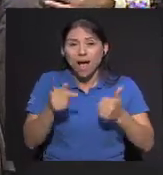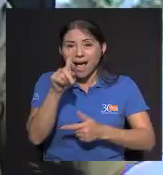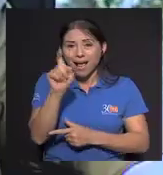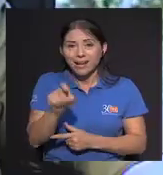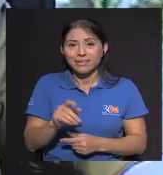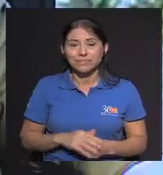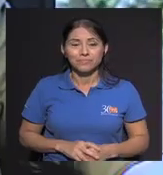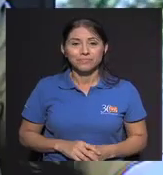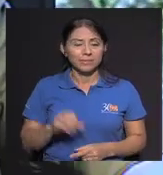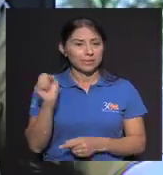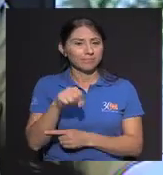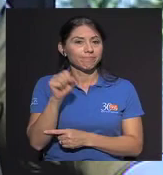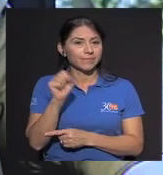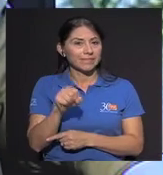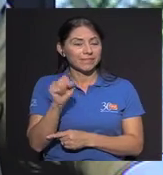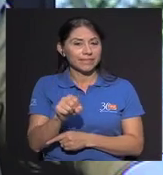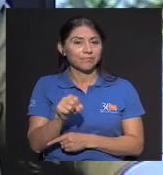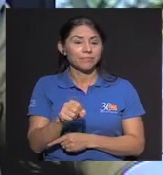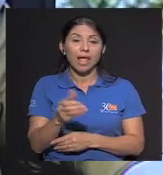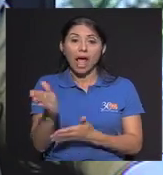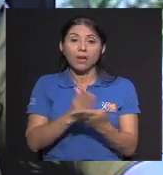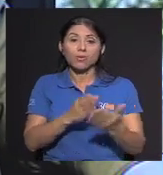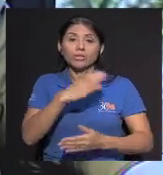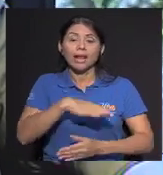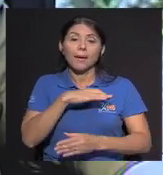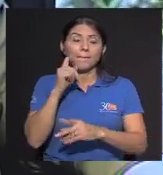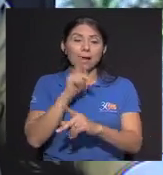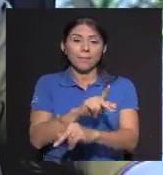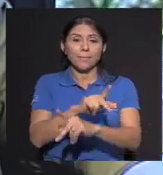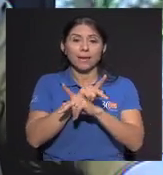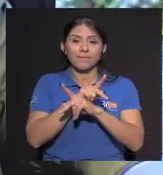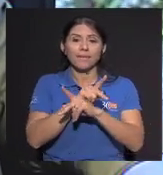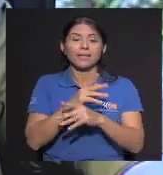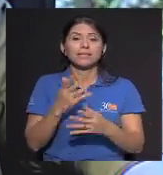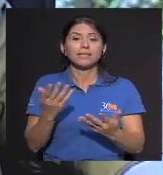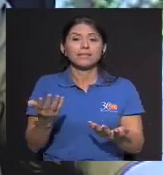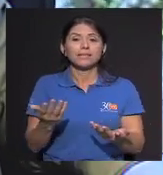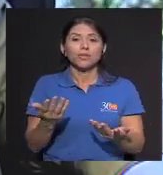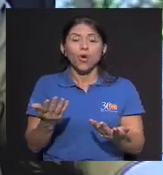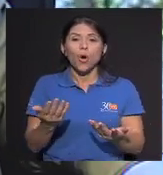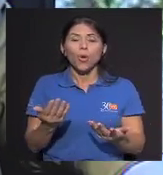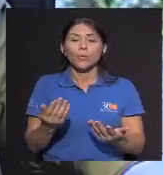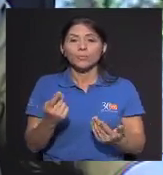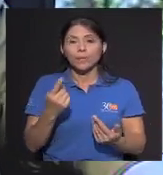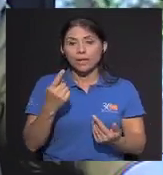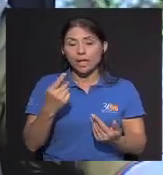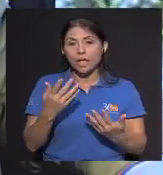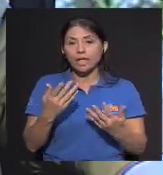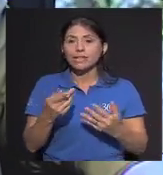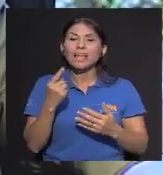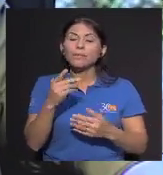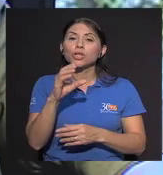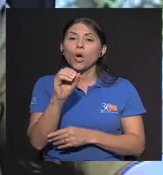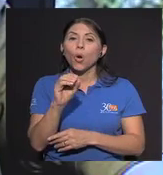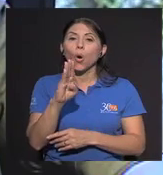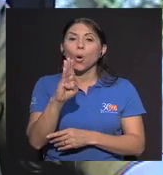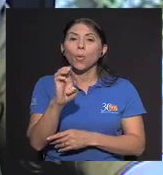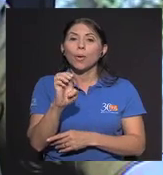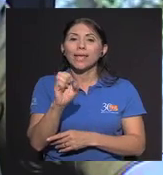daba Sí Dentro de los Factores De prevención Tenemos Que la obesidad